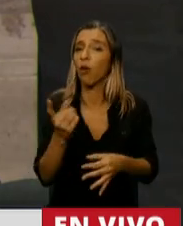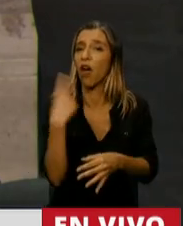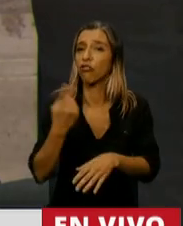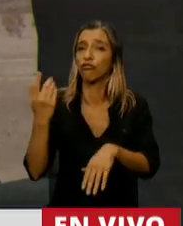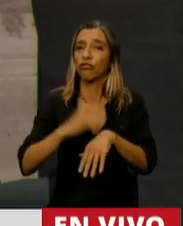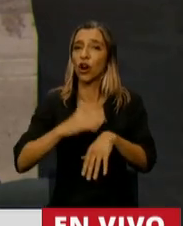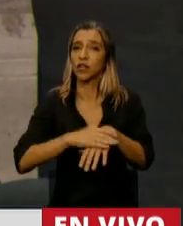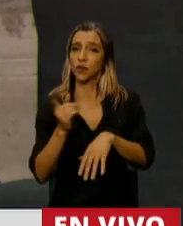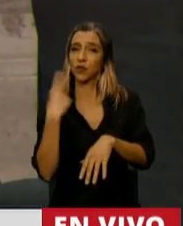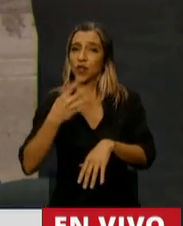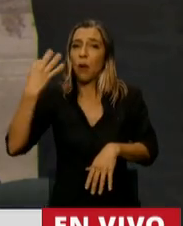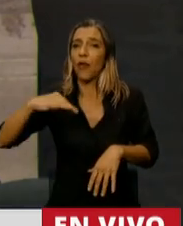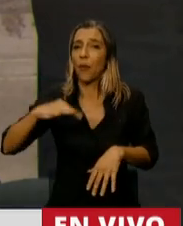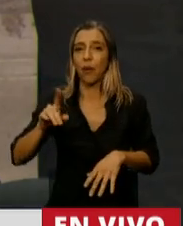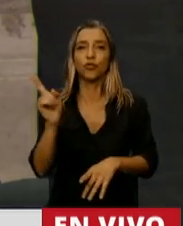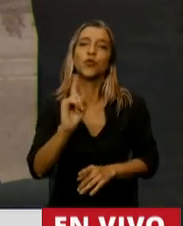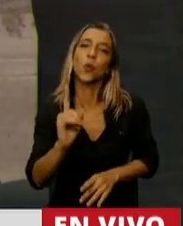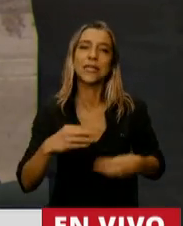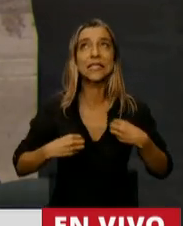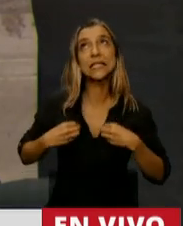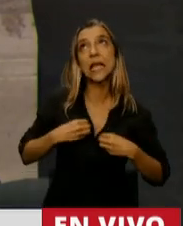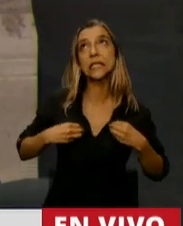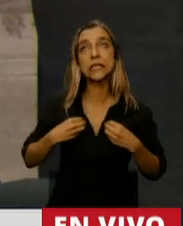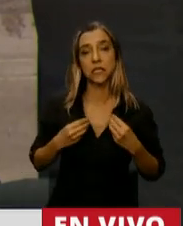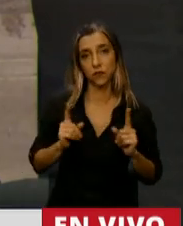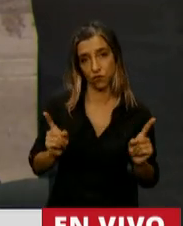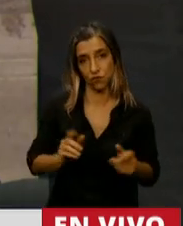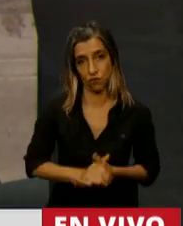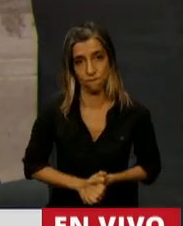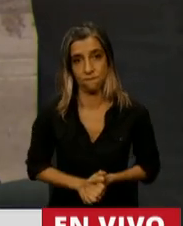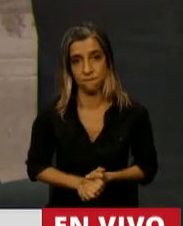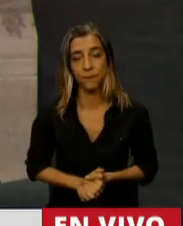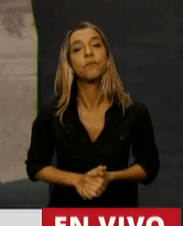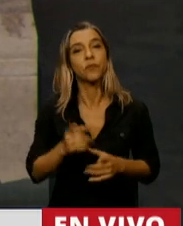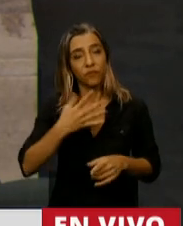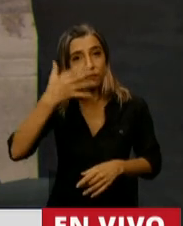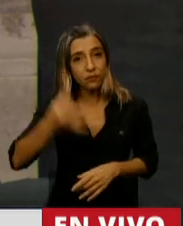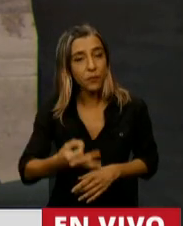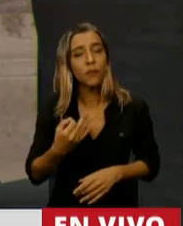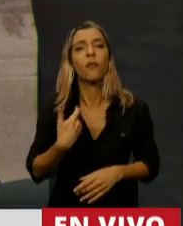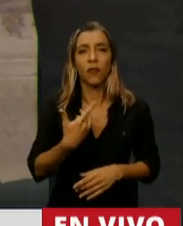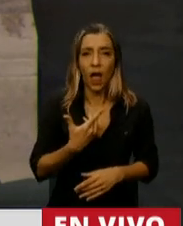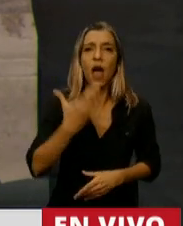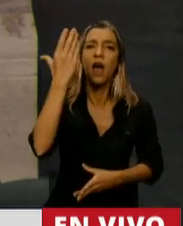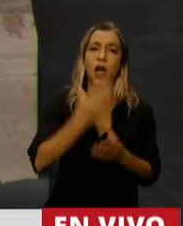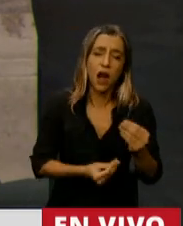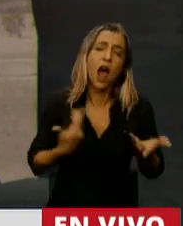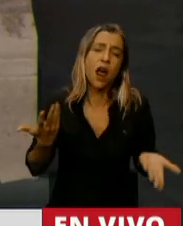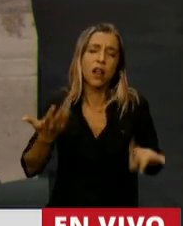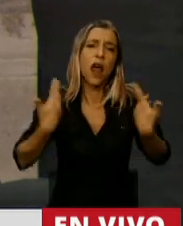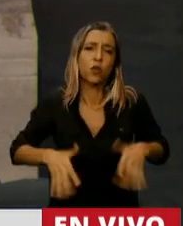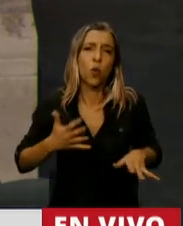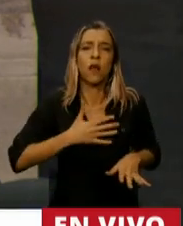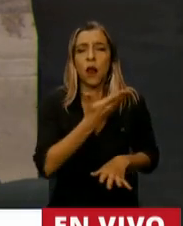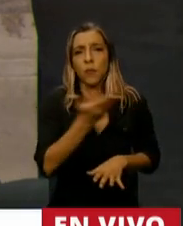Y no es una sensación. Señor Presidente, errar es humano. Perseverar en el error es diabólico. Muchas